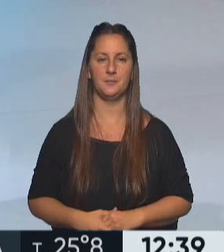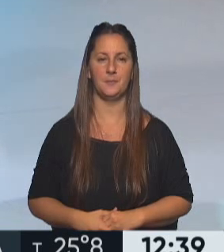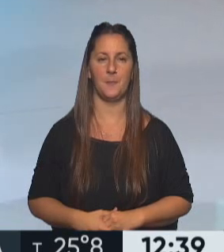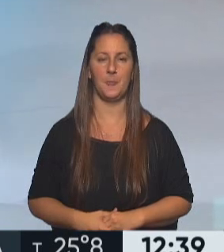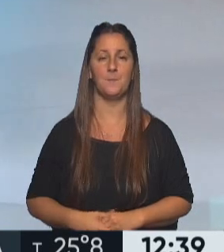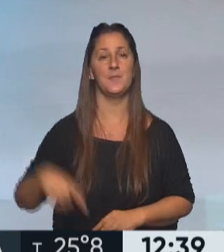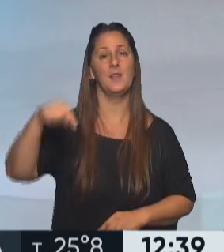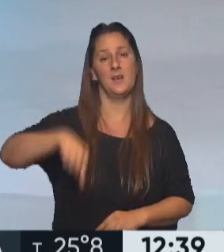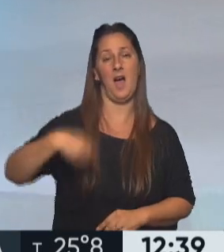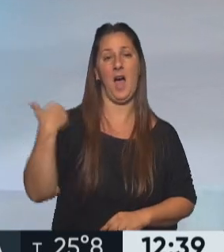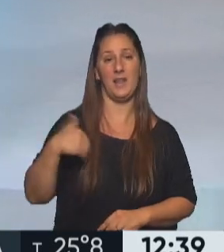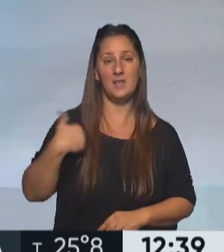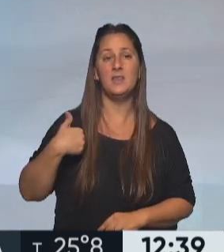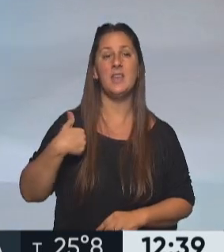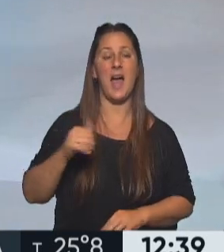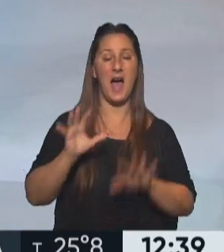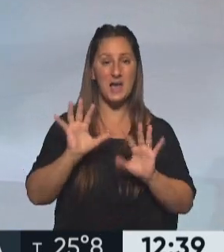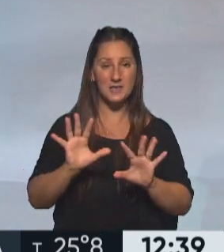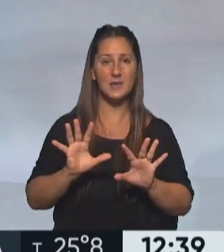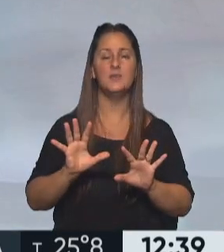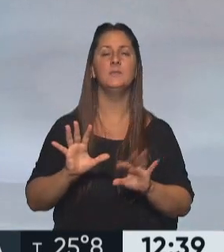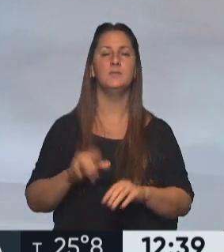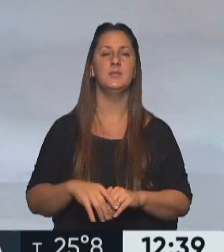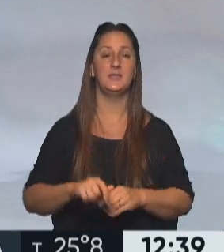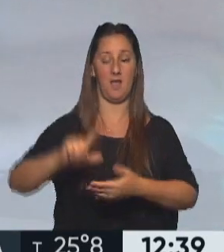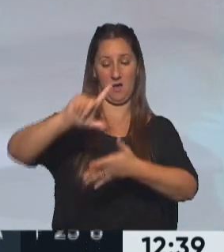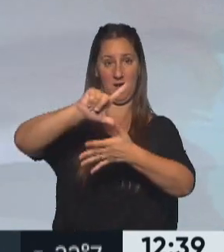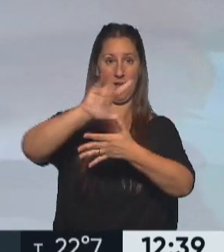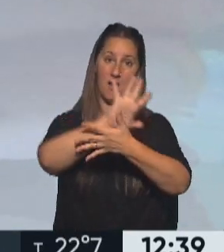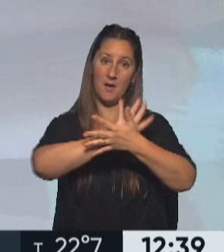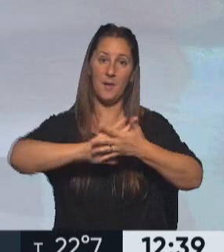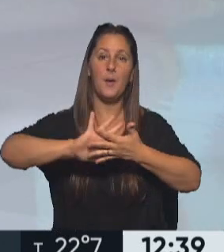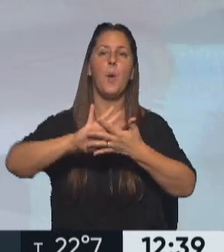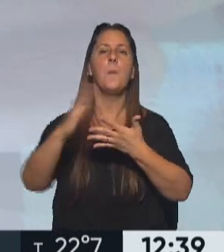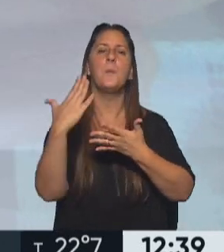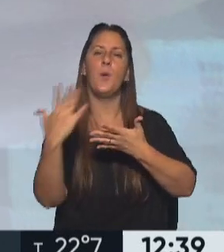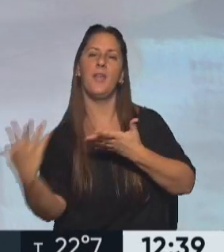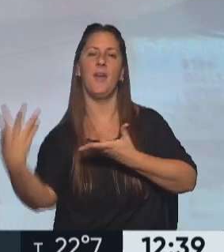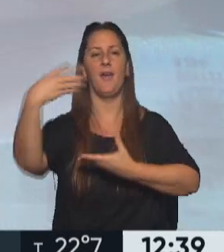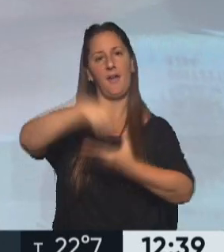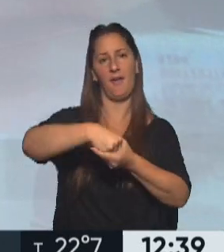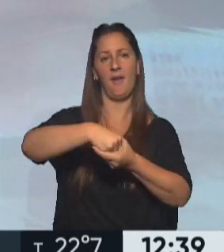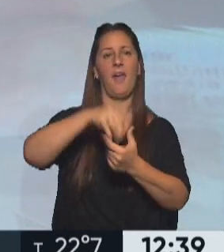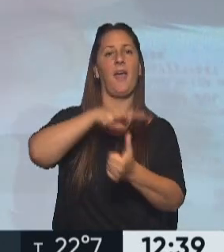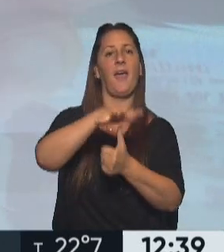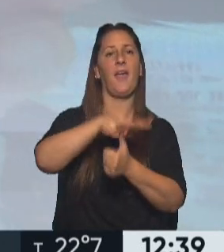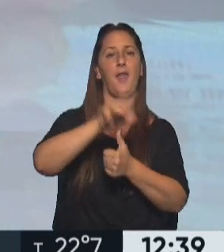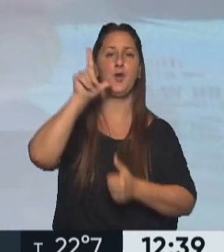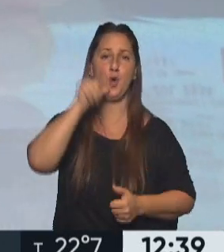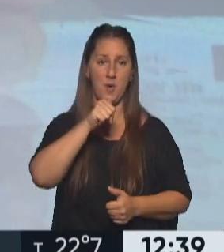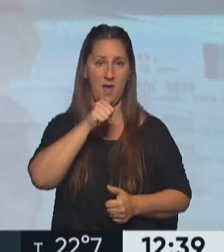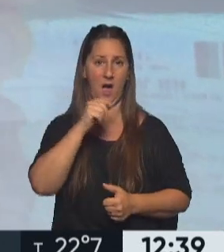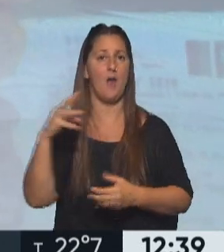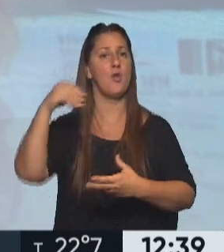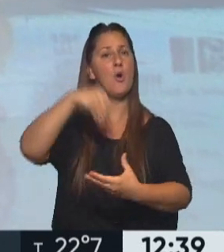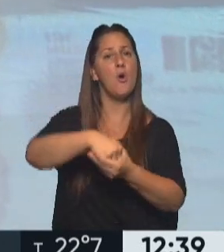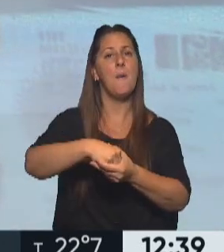La República Argentina se convierte de esta manera en el primer país en la región de posibilitar e incorporar la opción de género no binaria para